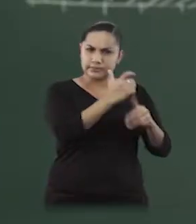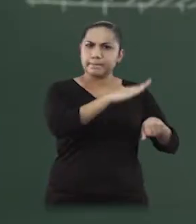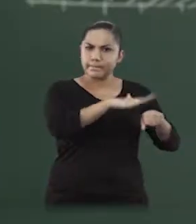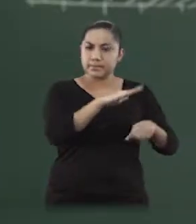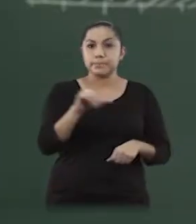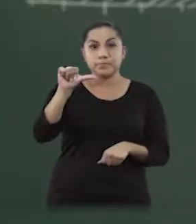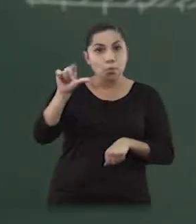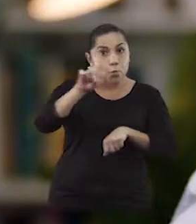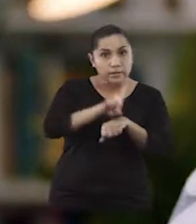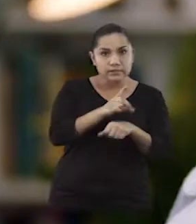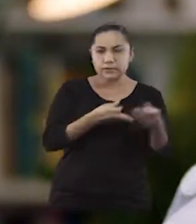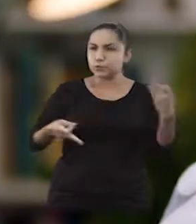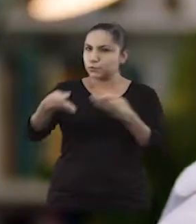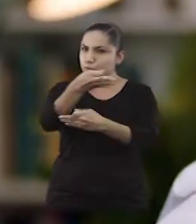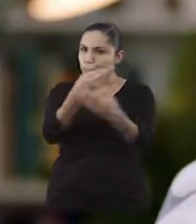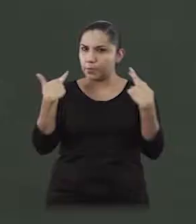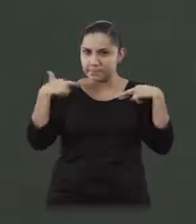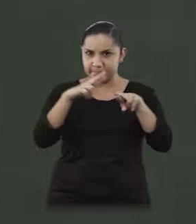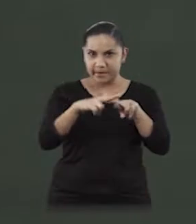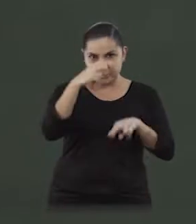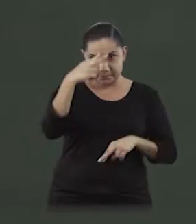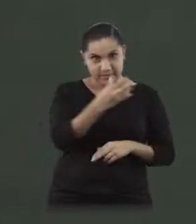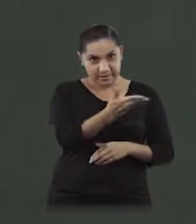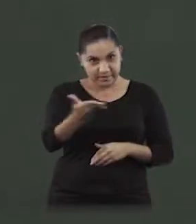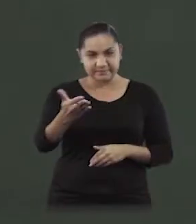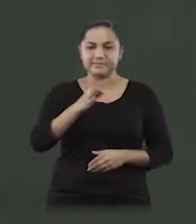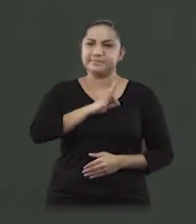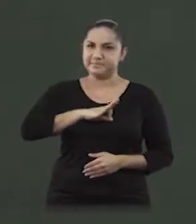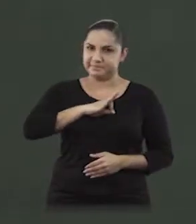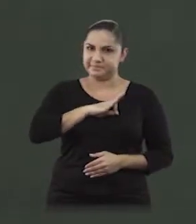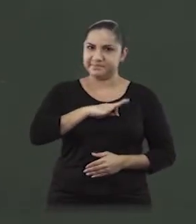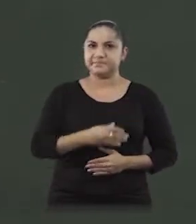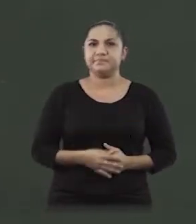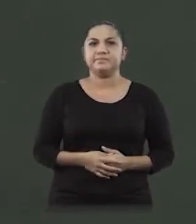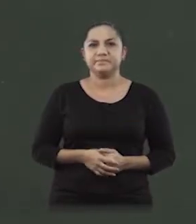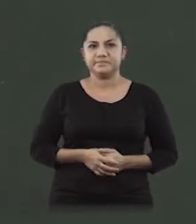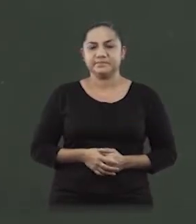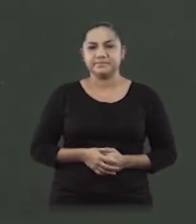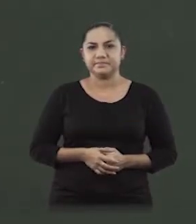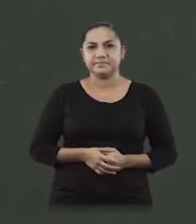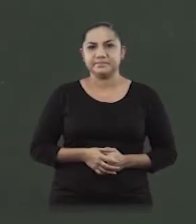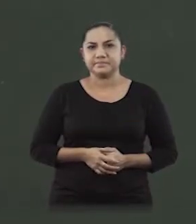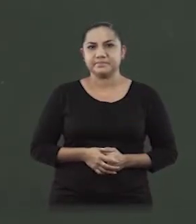salarios. Hoy, a mis maestros, a todos los maestros mexicanos, muchas felicidades. Gracias por ver